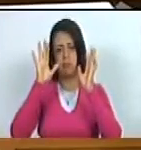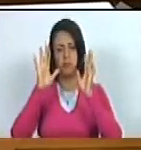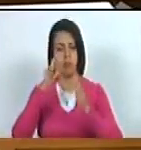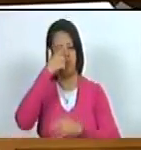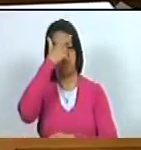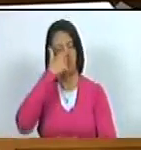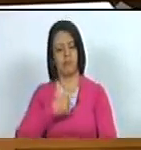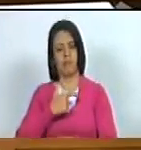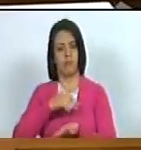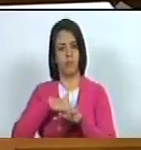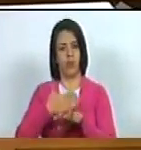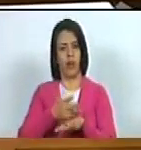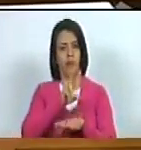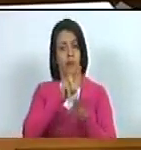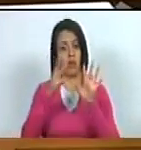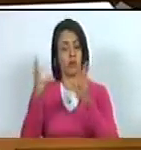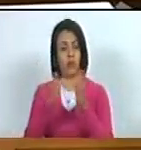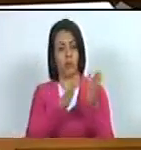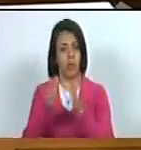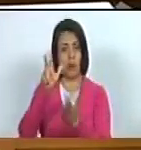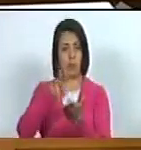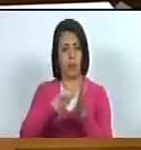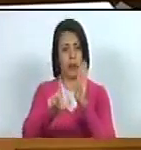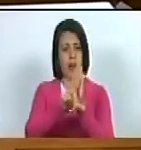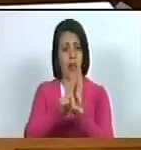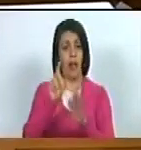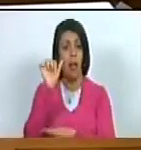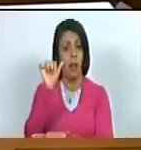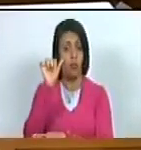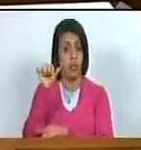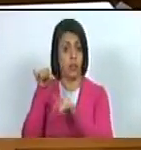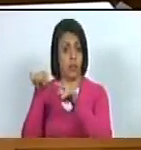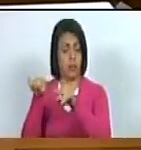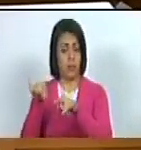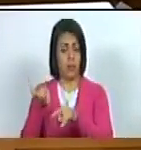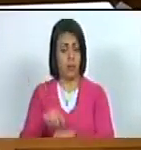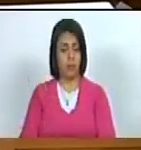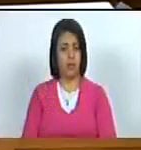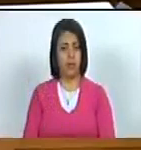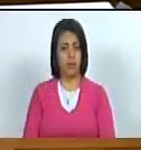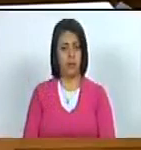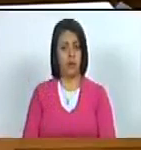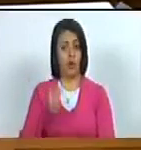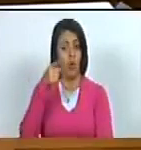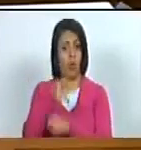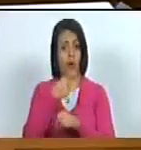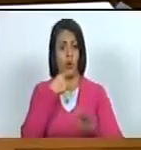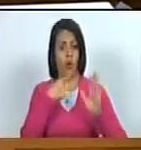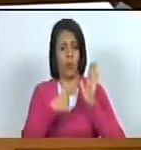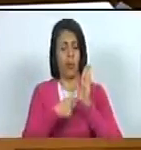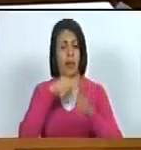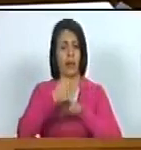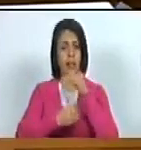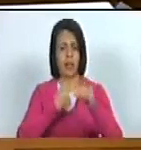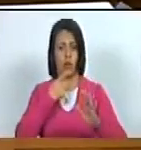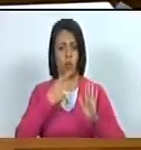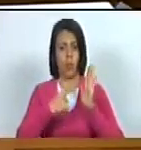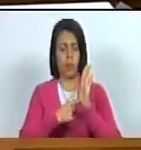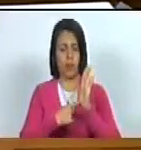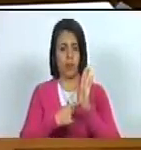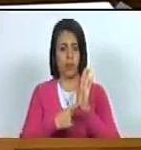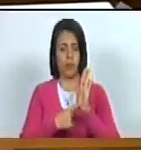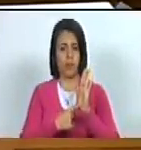porque el 28 de marzo nosotros aprobamos la ley del espectro autista que estamos obligados a cumplir y hacer cumplir